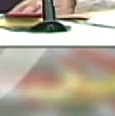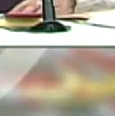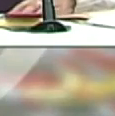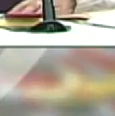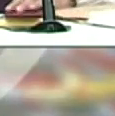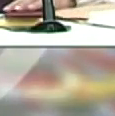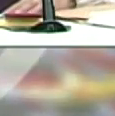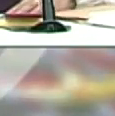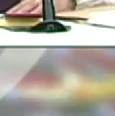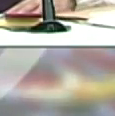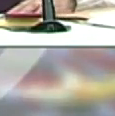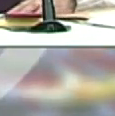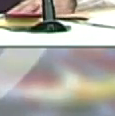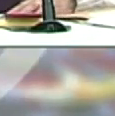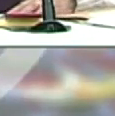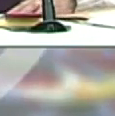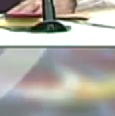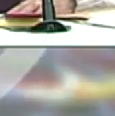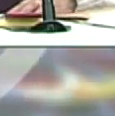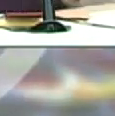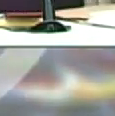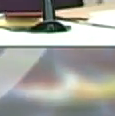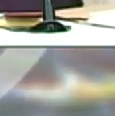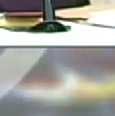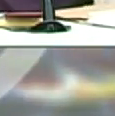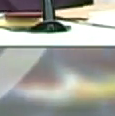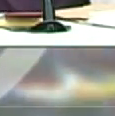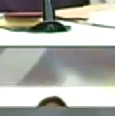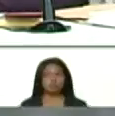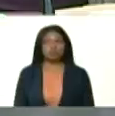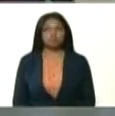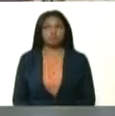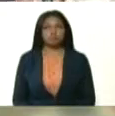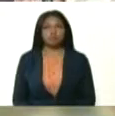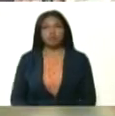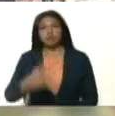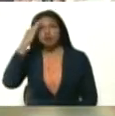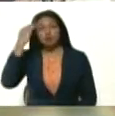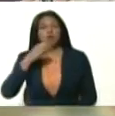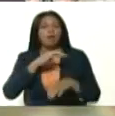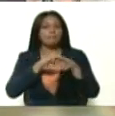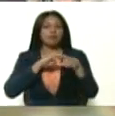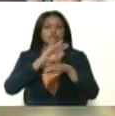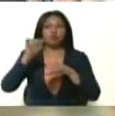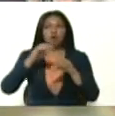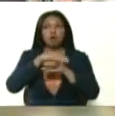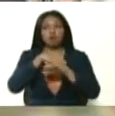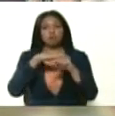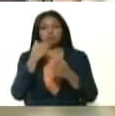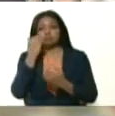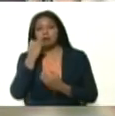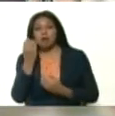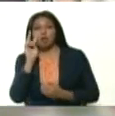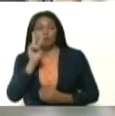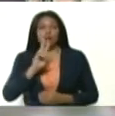Mi saludo al ministro Jorge Rodríguez, lo veo a su lado.